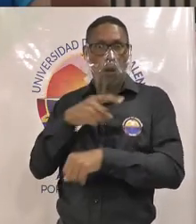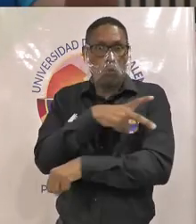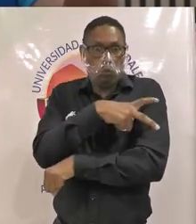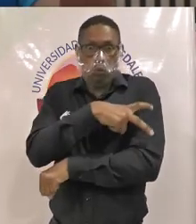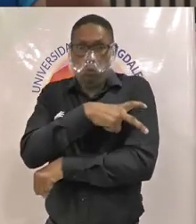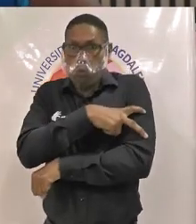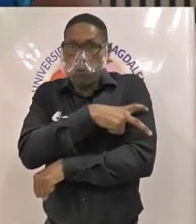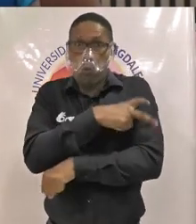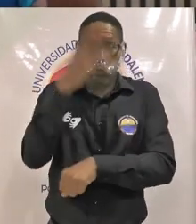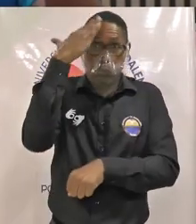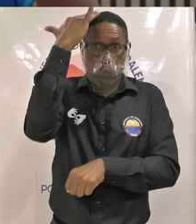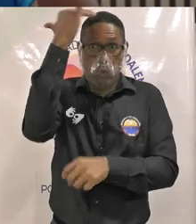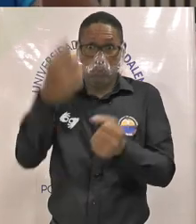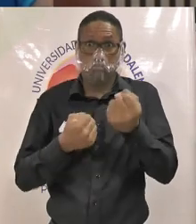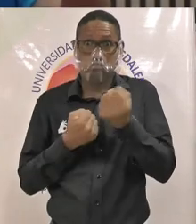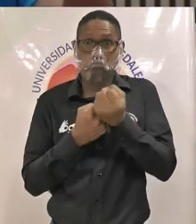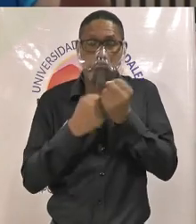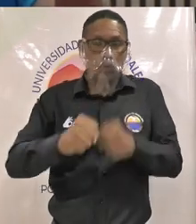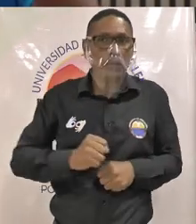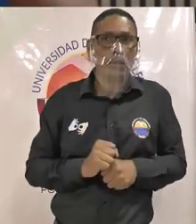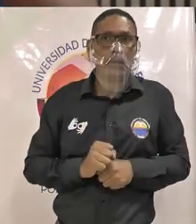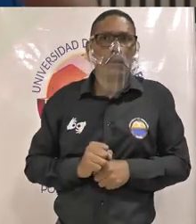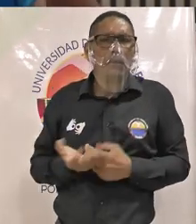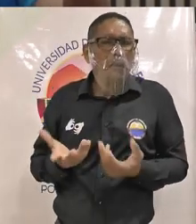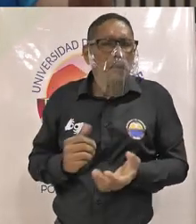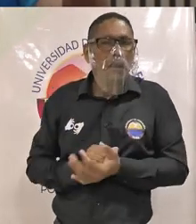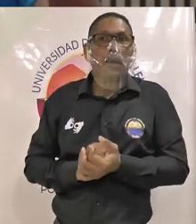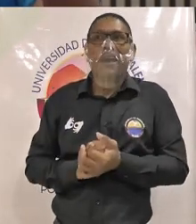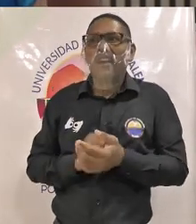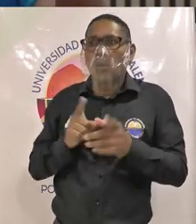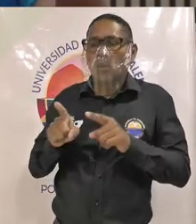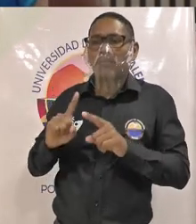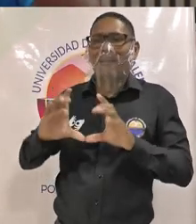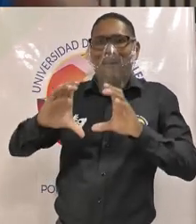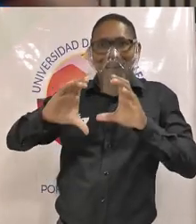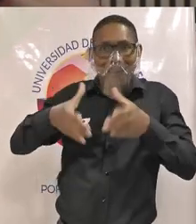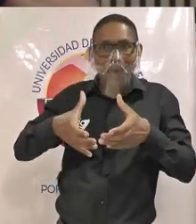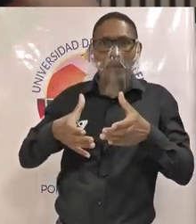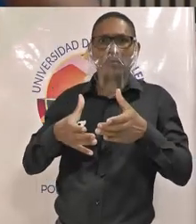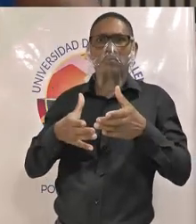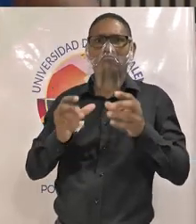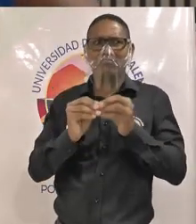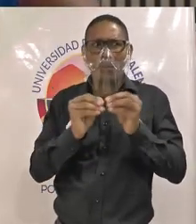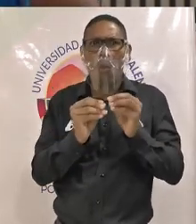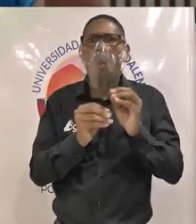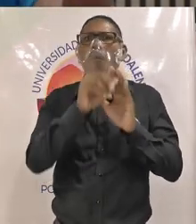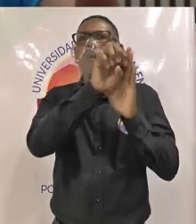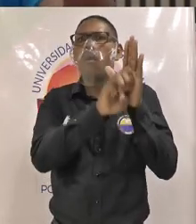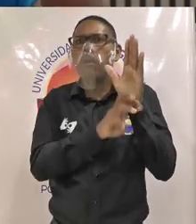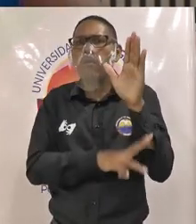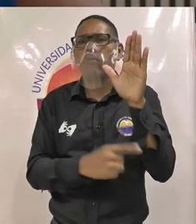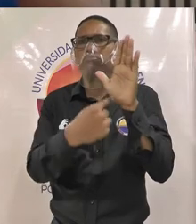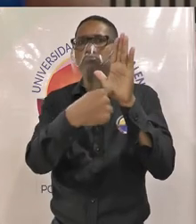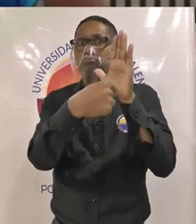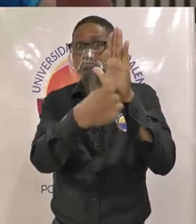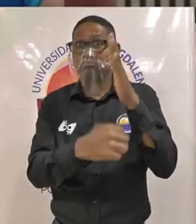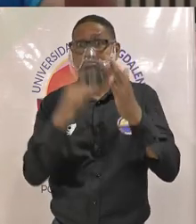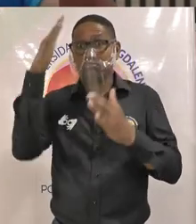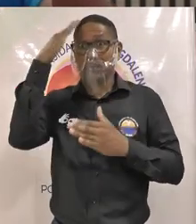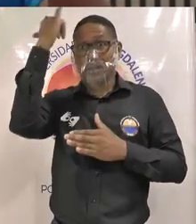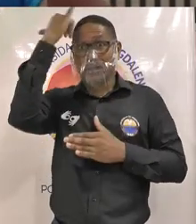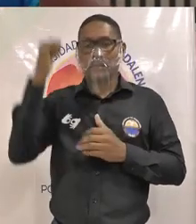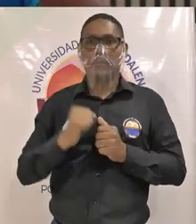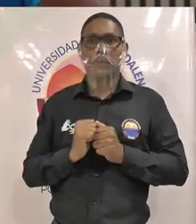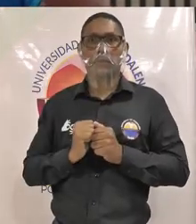académicas y estas tutorías académicas van a ser validadas como clases como tal dentro de un currículo académico esto conlleva que